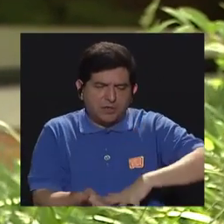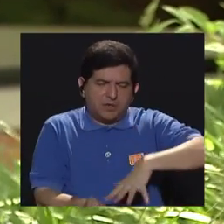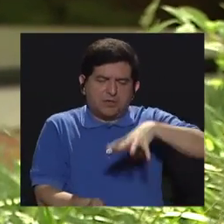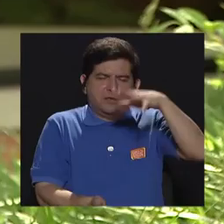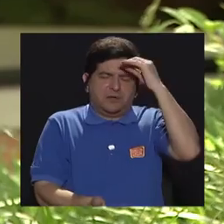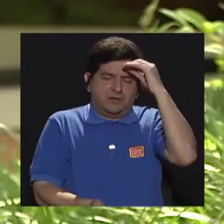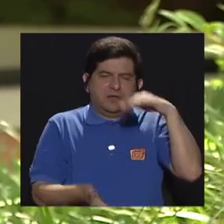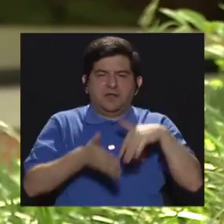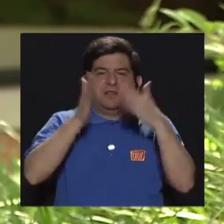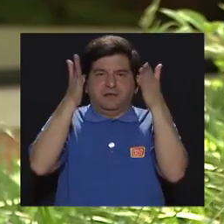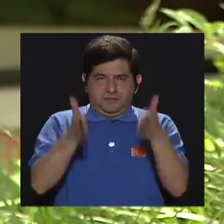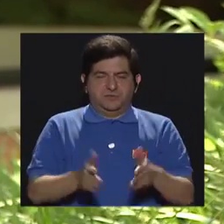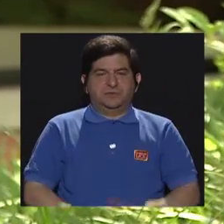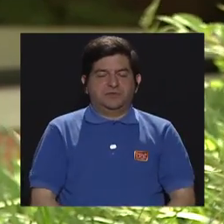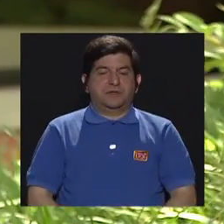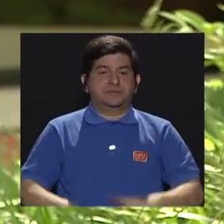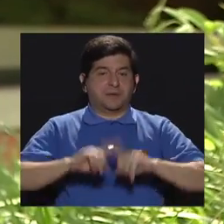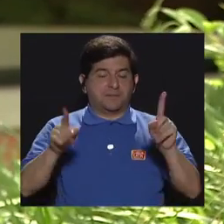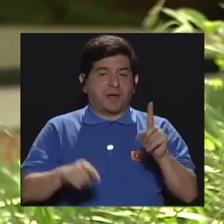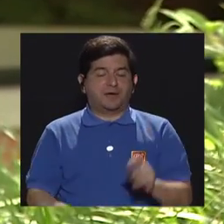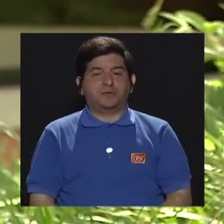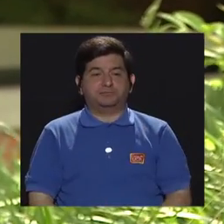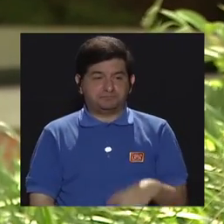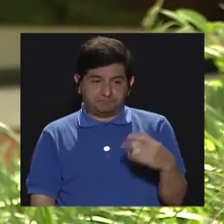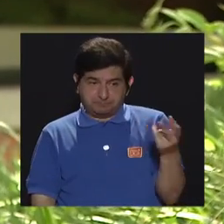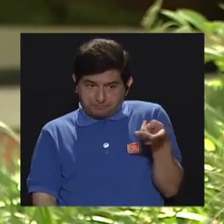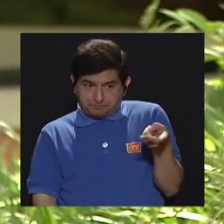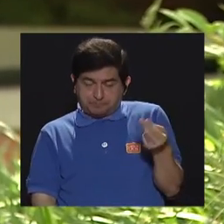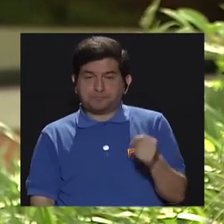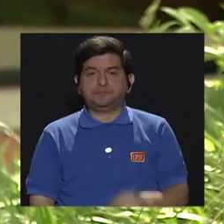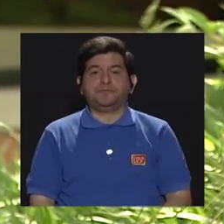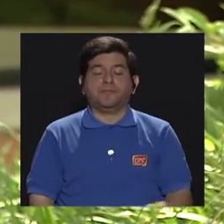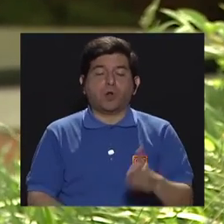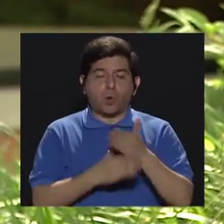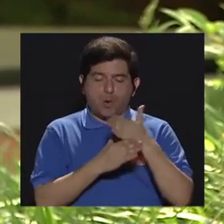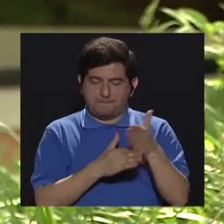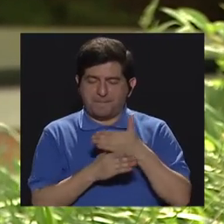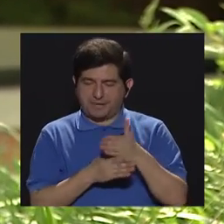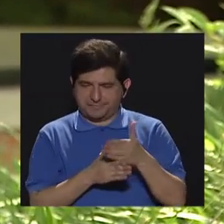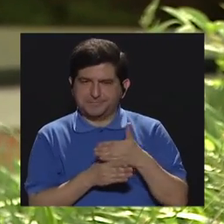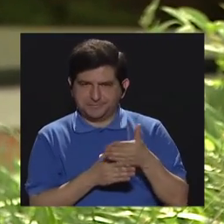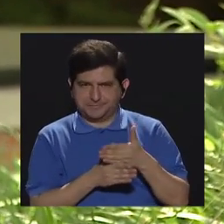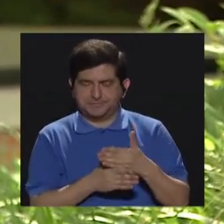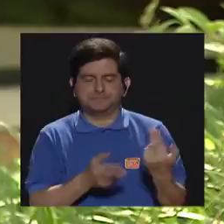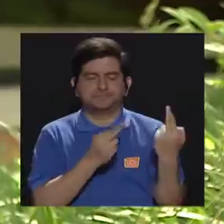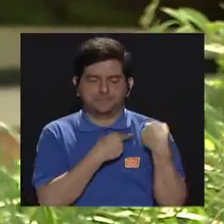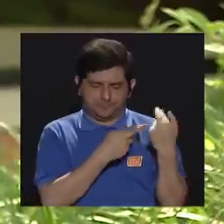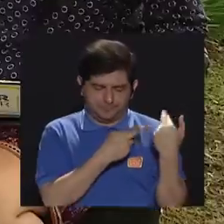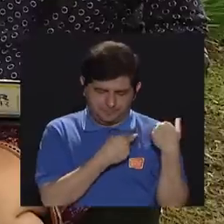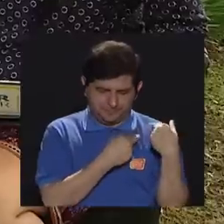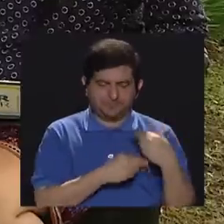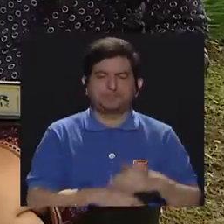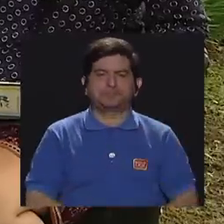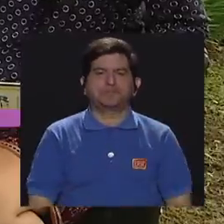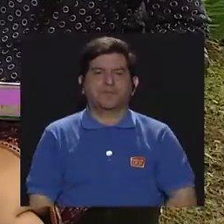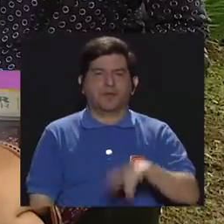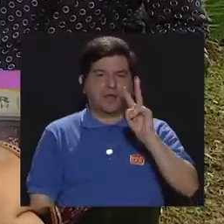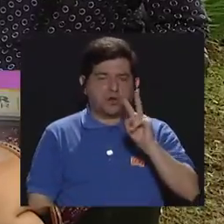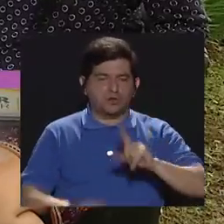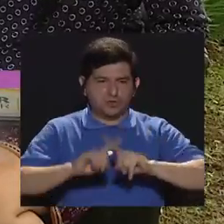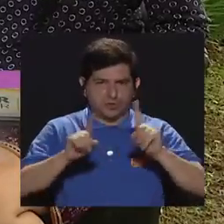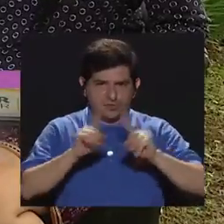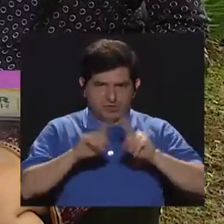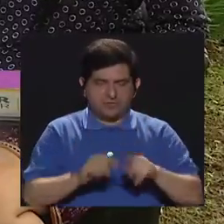aprendizaje del estudiante, pero los dos comparten, ¿verdad? Esa responsabilidad. Esos dos